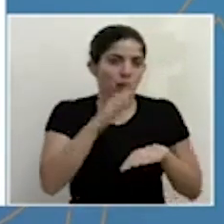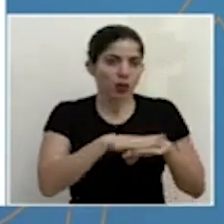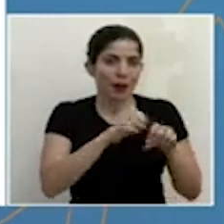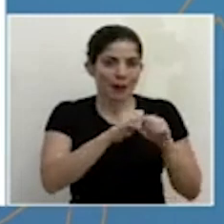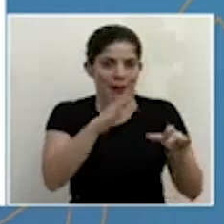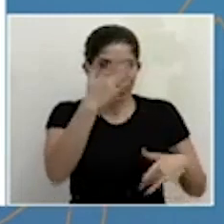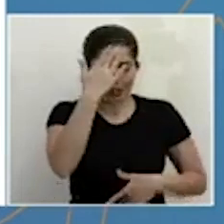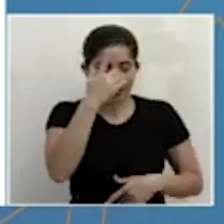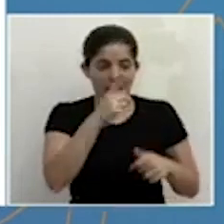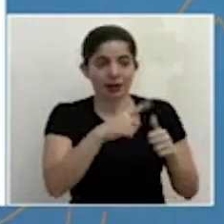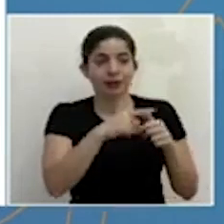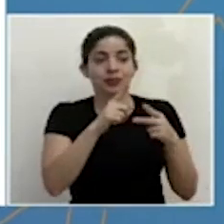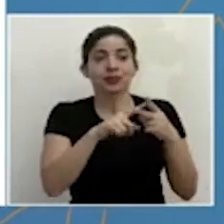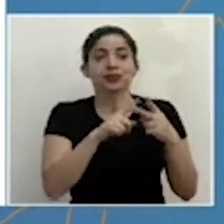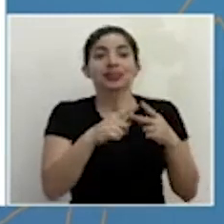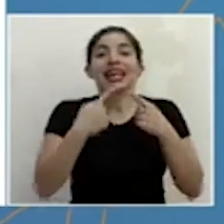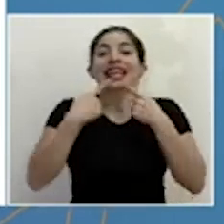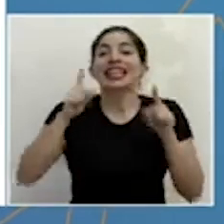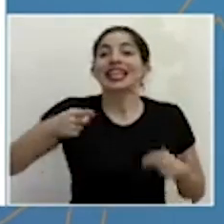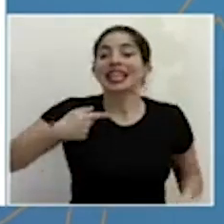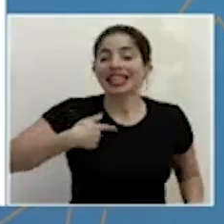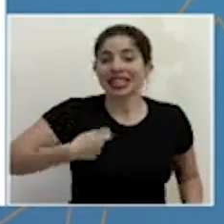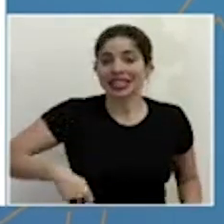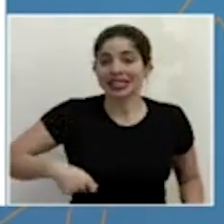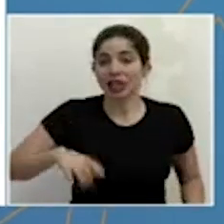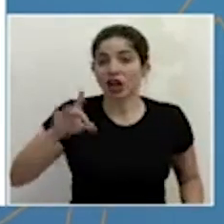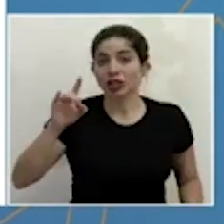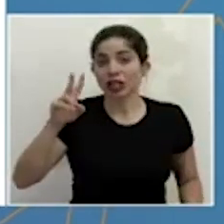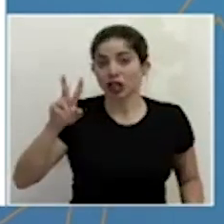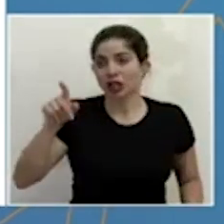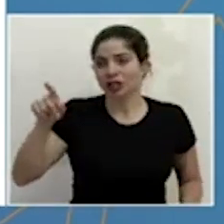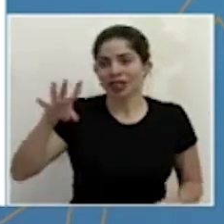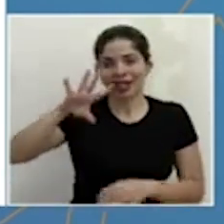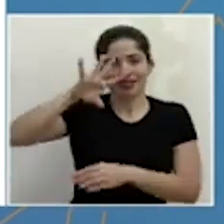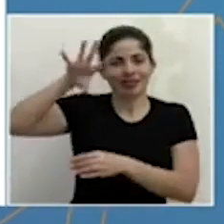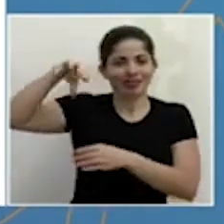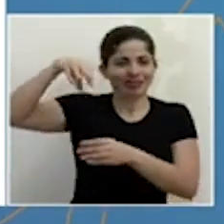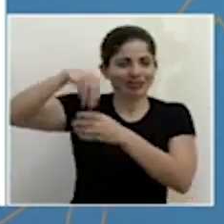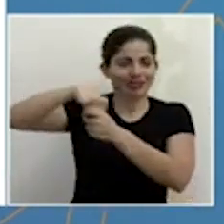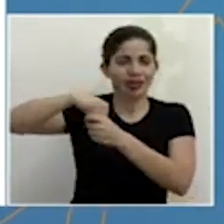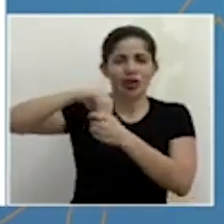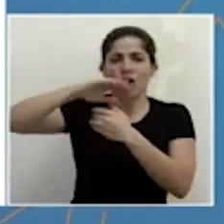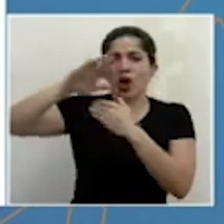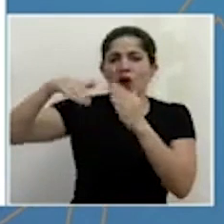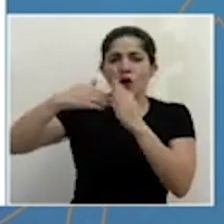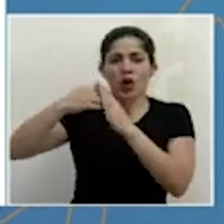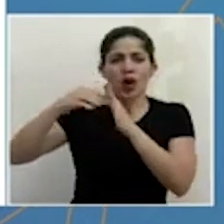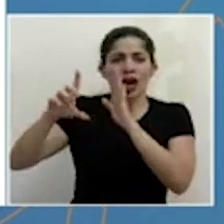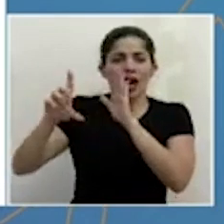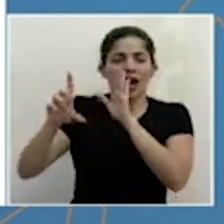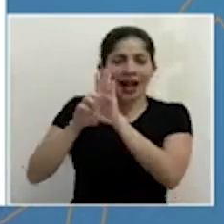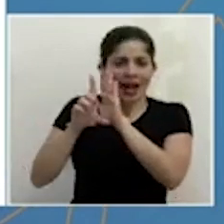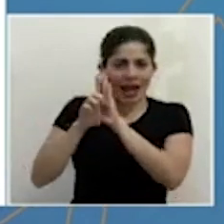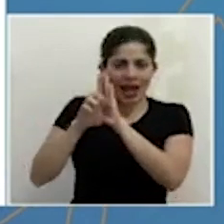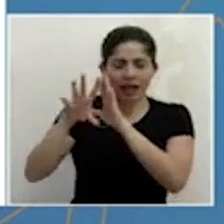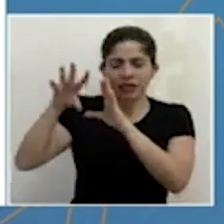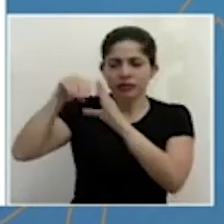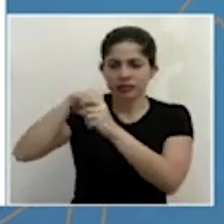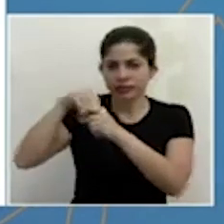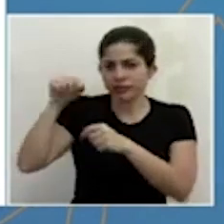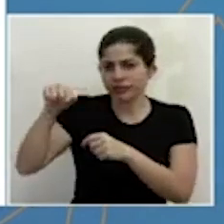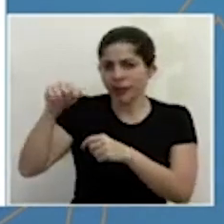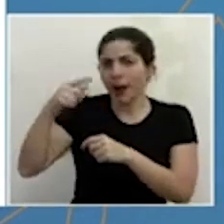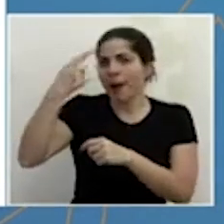la directriz 82 que enmarca y define todo el marco el marco de legalidad perdón para